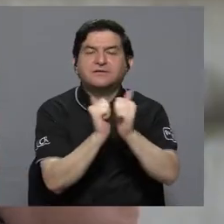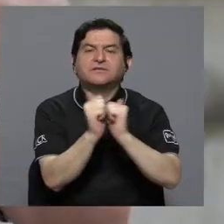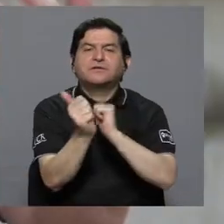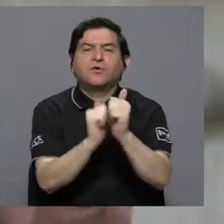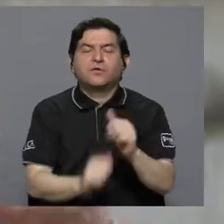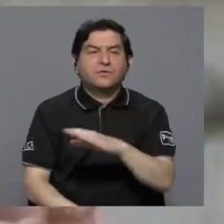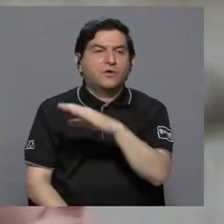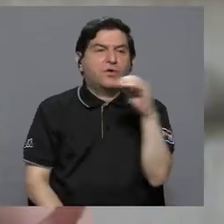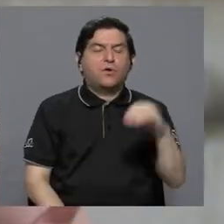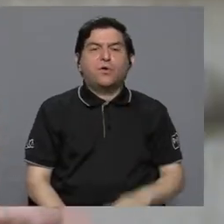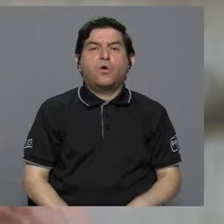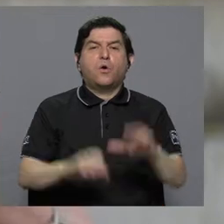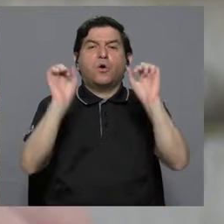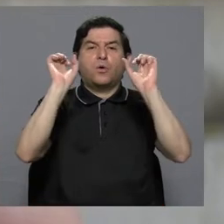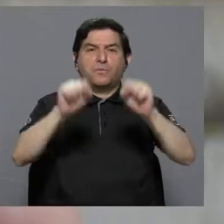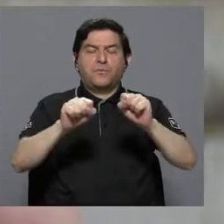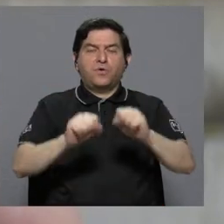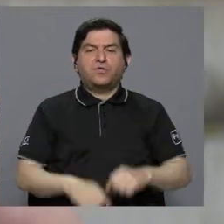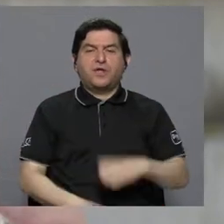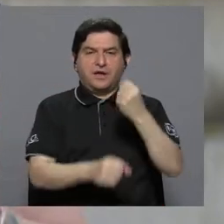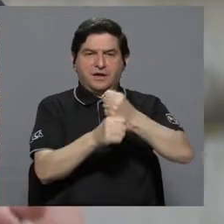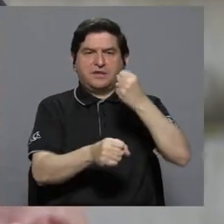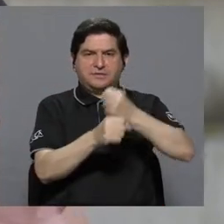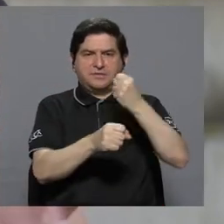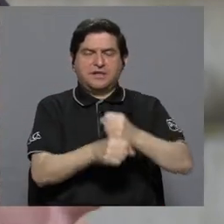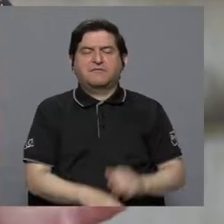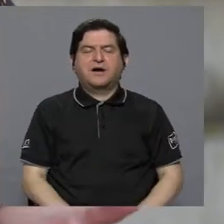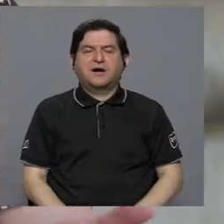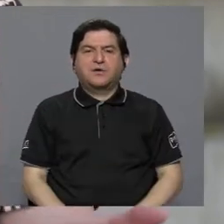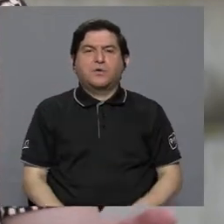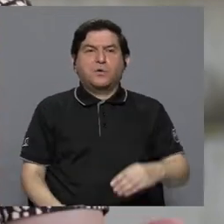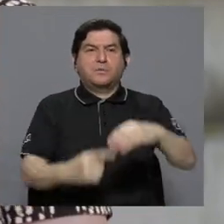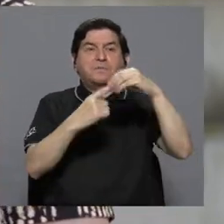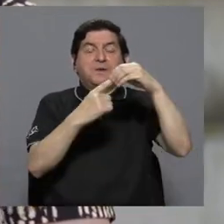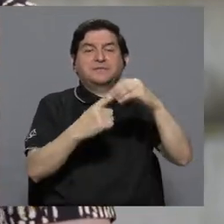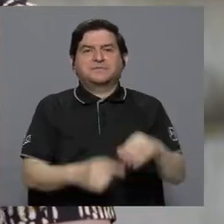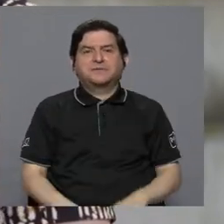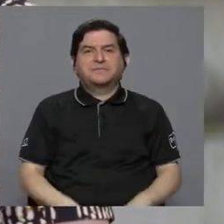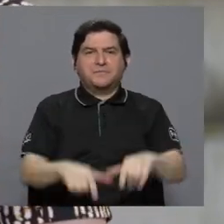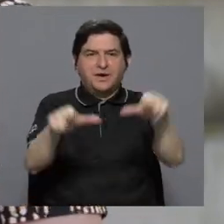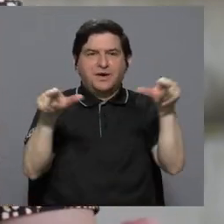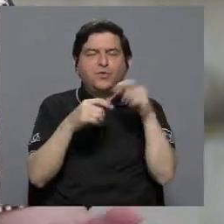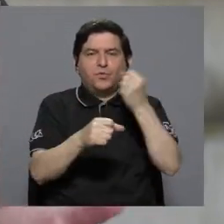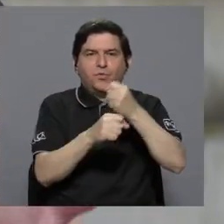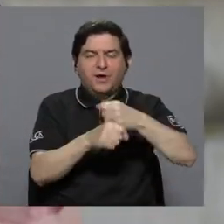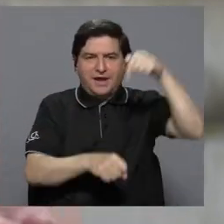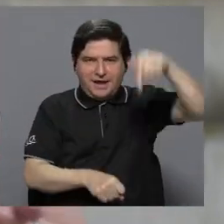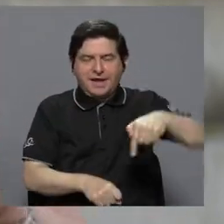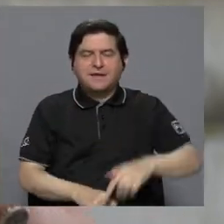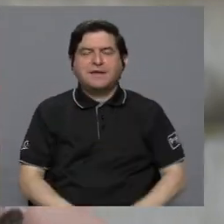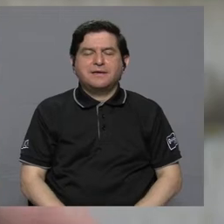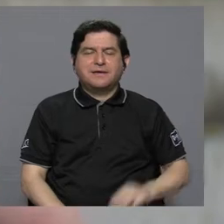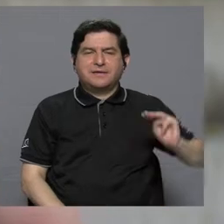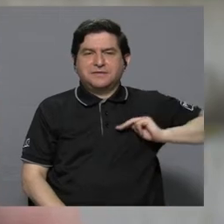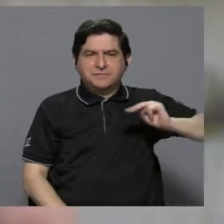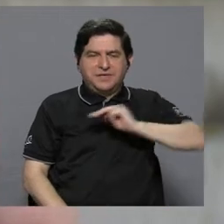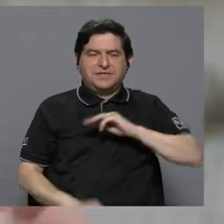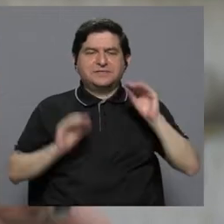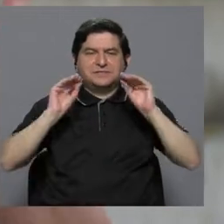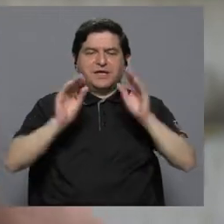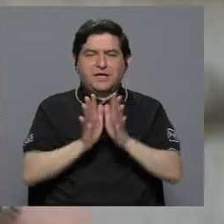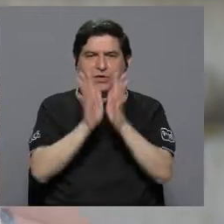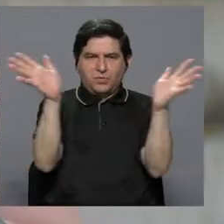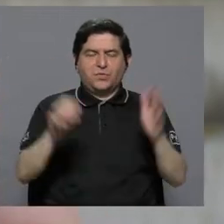o de adquirir una plaza en nuestro principal empleador, que es el Ministerio de Educación Pública. Esas